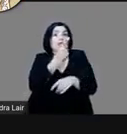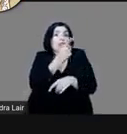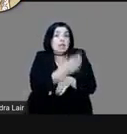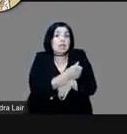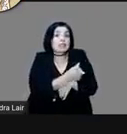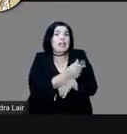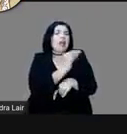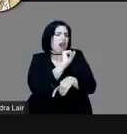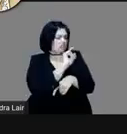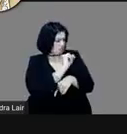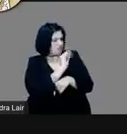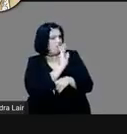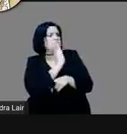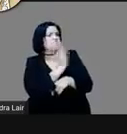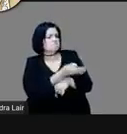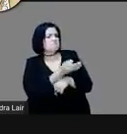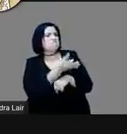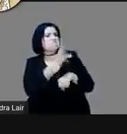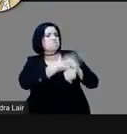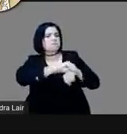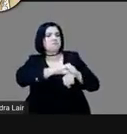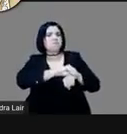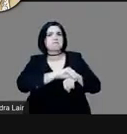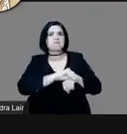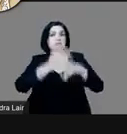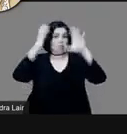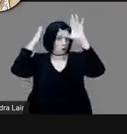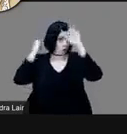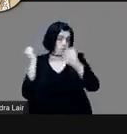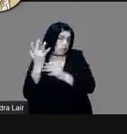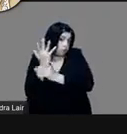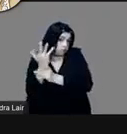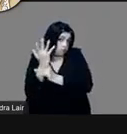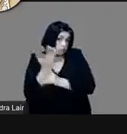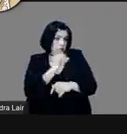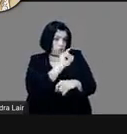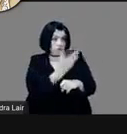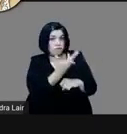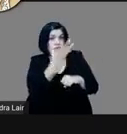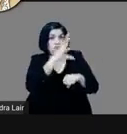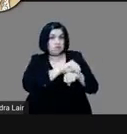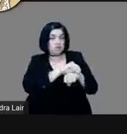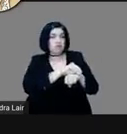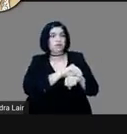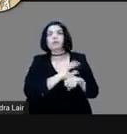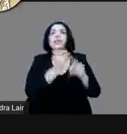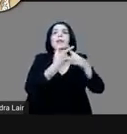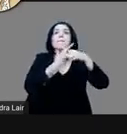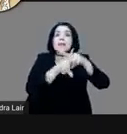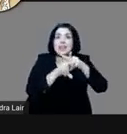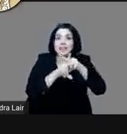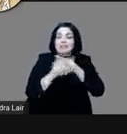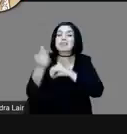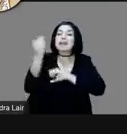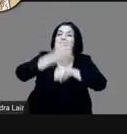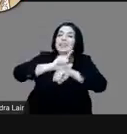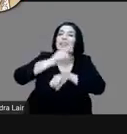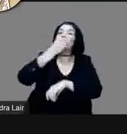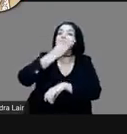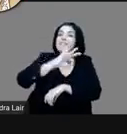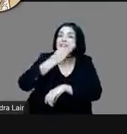autorizada, el mismo Cortés va a mencionarlo, y empiezan pues, el día de la festividad,